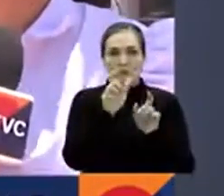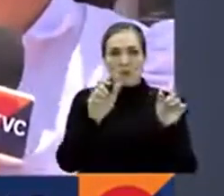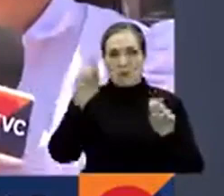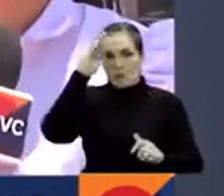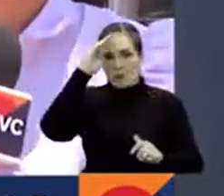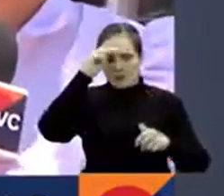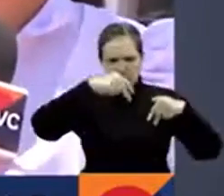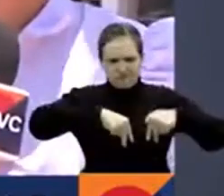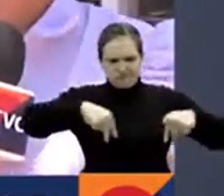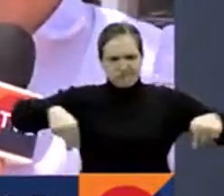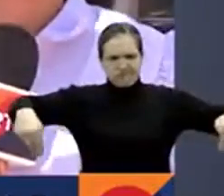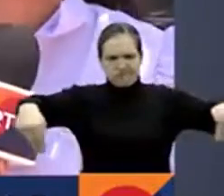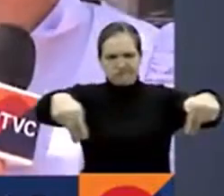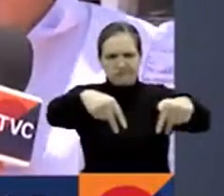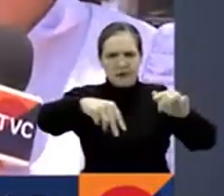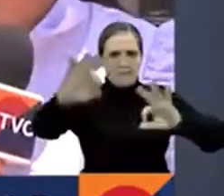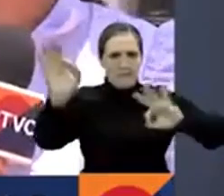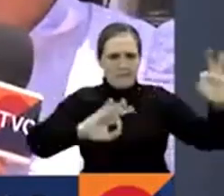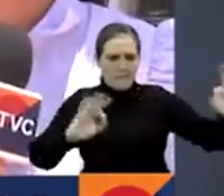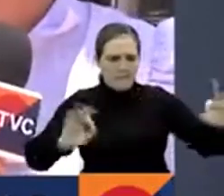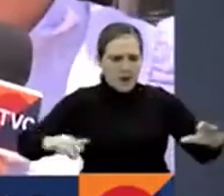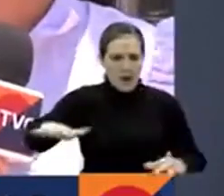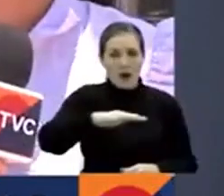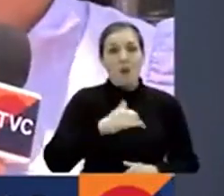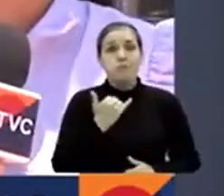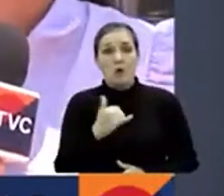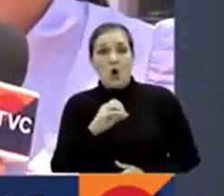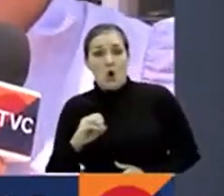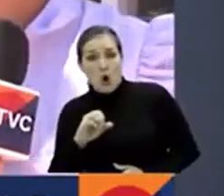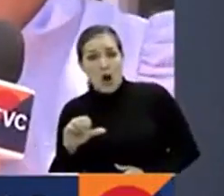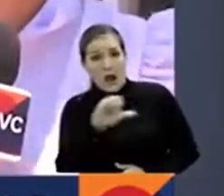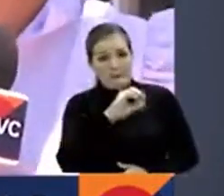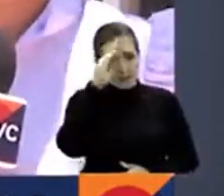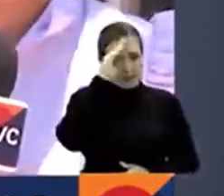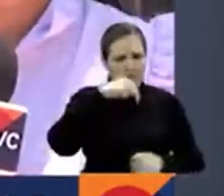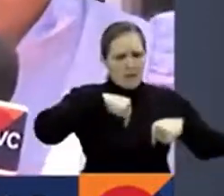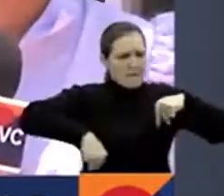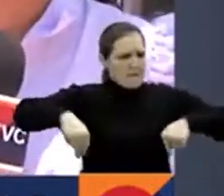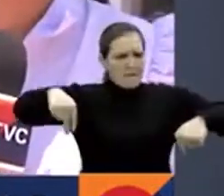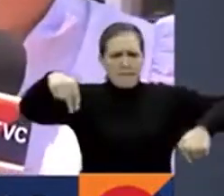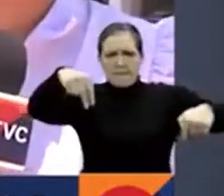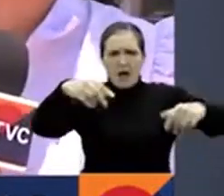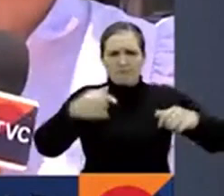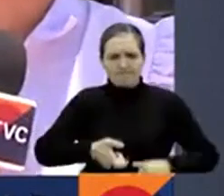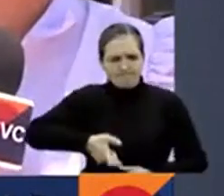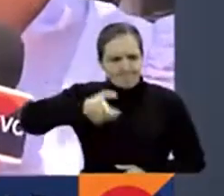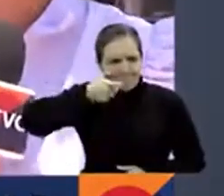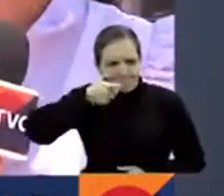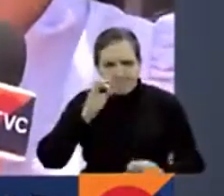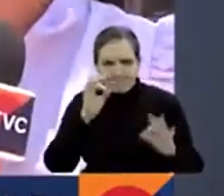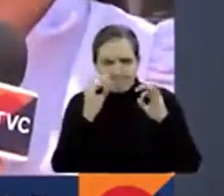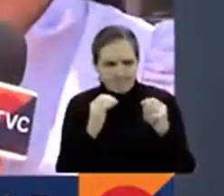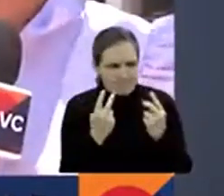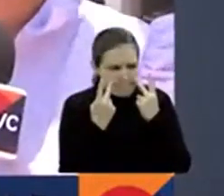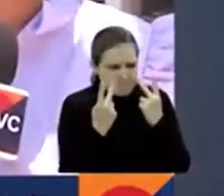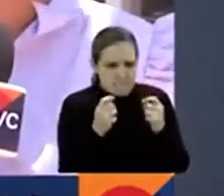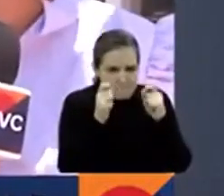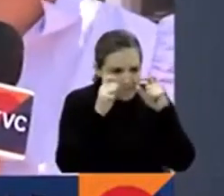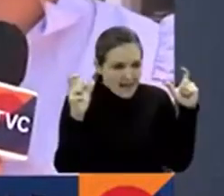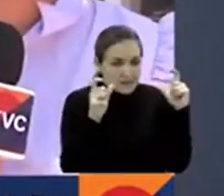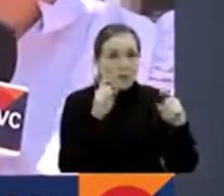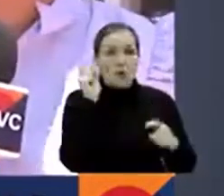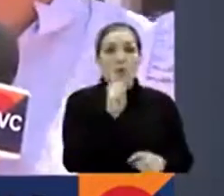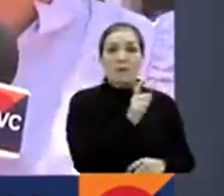la policía, repartidos entre hombres y mujeres, los cuales fueron desplegados en una alerta máxima por toda la ciudad, luego de las